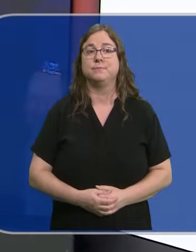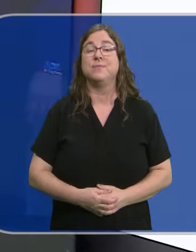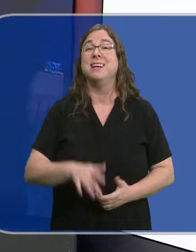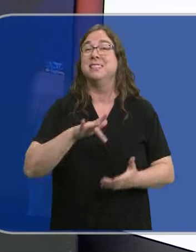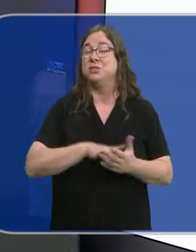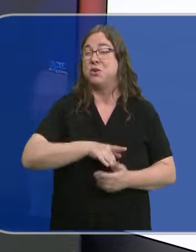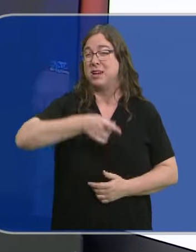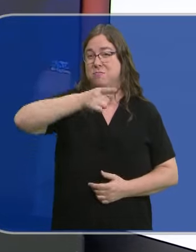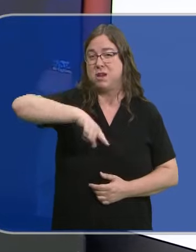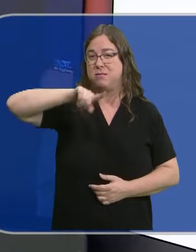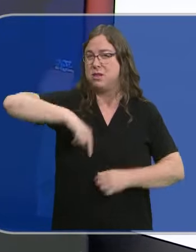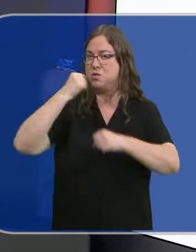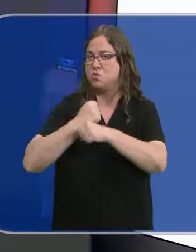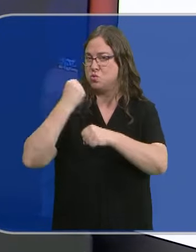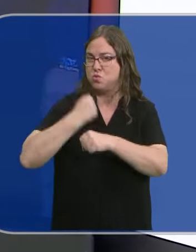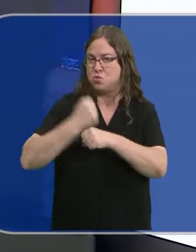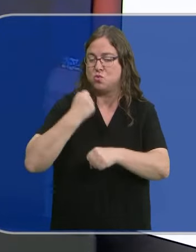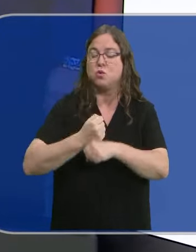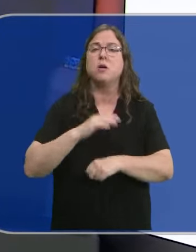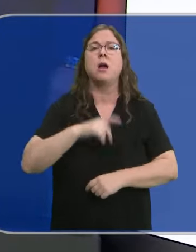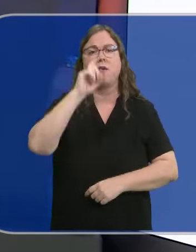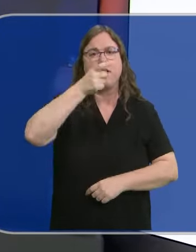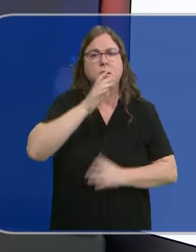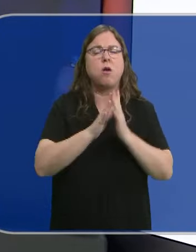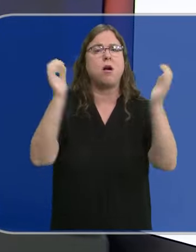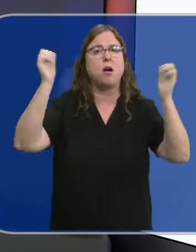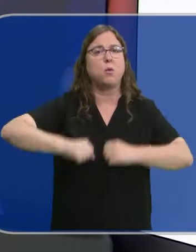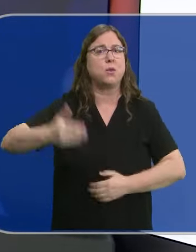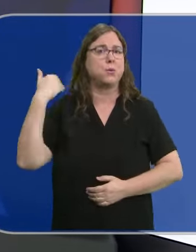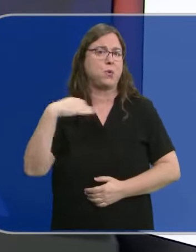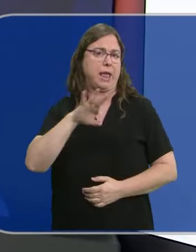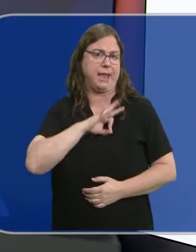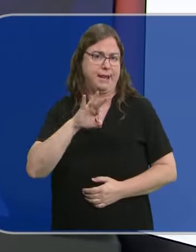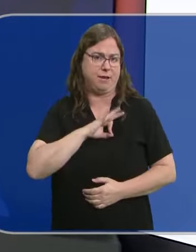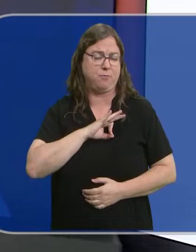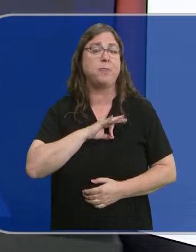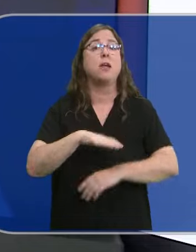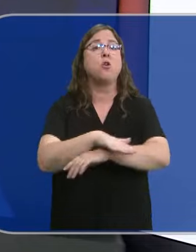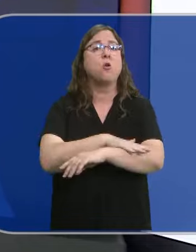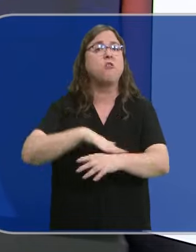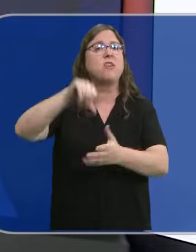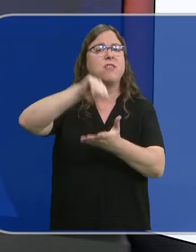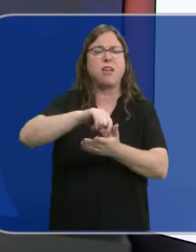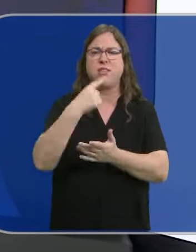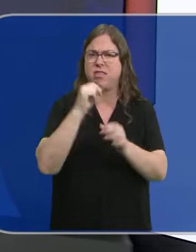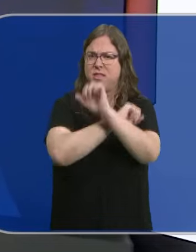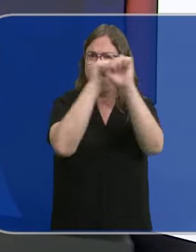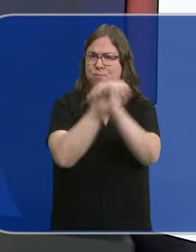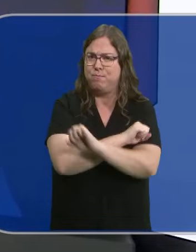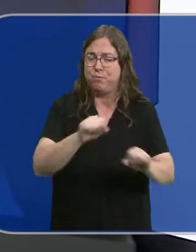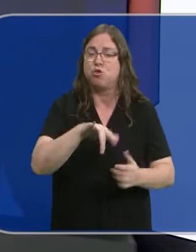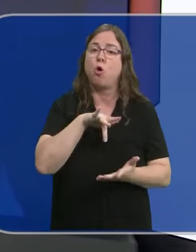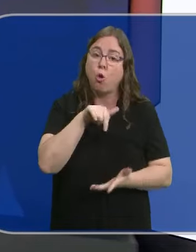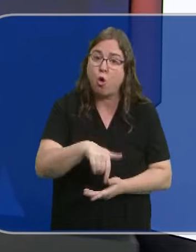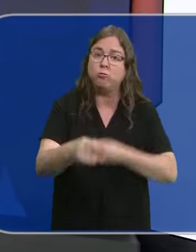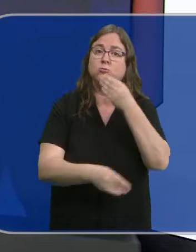Han sido meses de mucho trabajo. Alberto Núñez Feijóo comprometía este acuerdo el pasado mes de enero. Un acuerdo que el gobierno central decía que era imposible, pero que